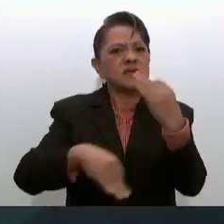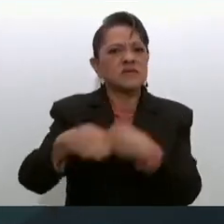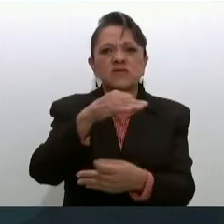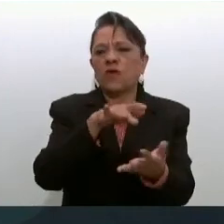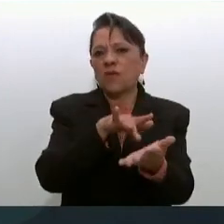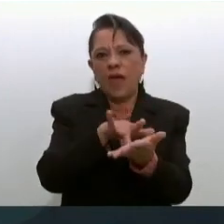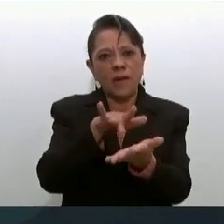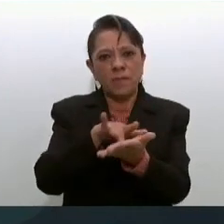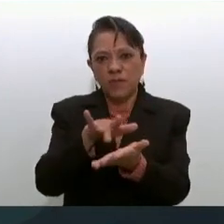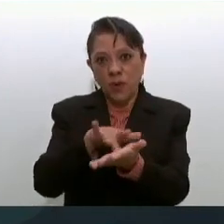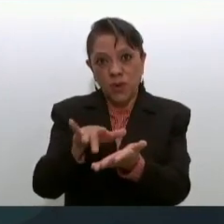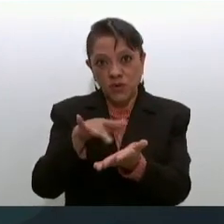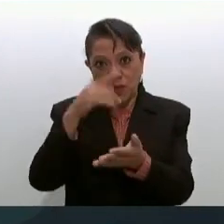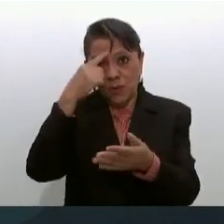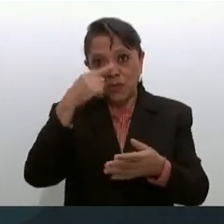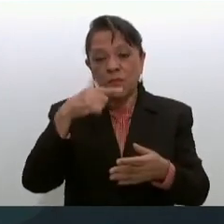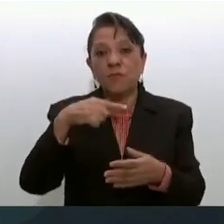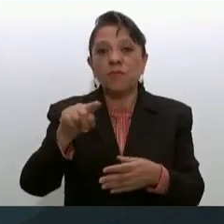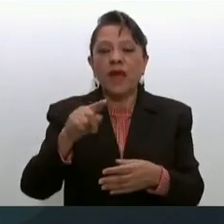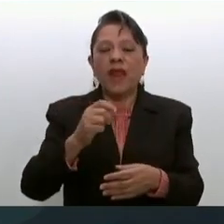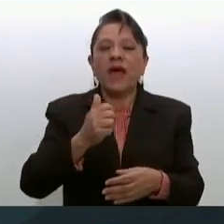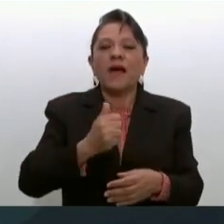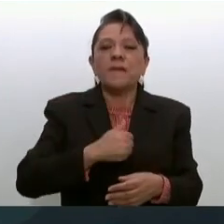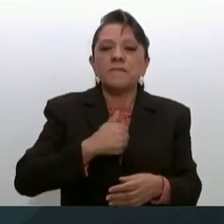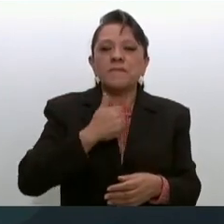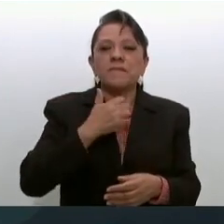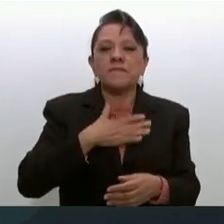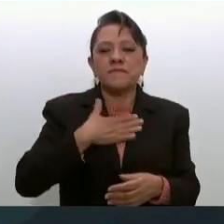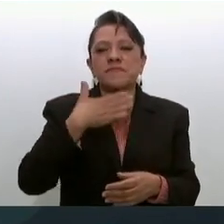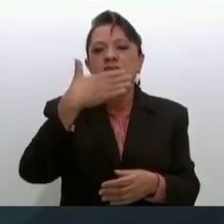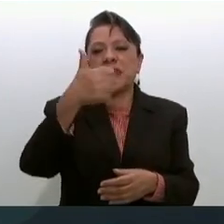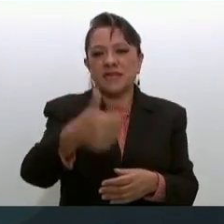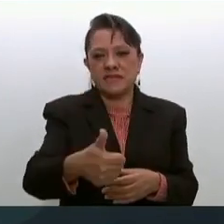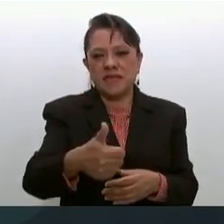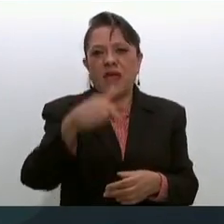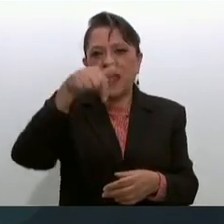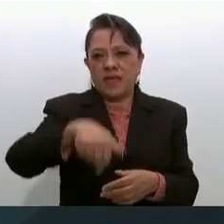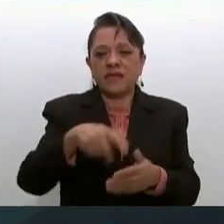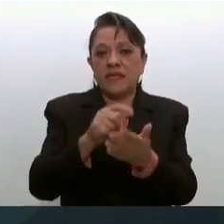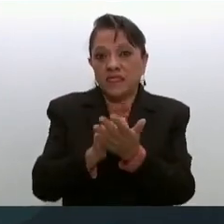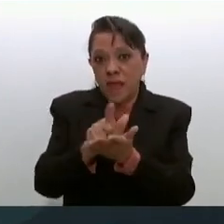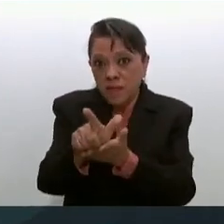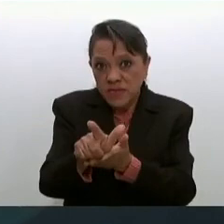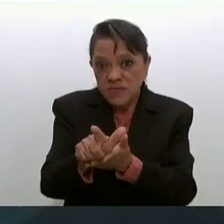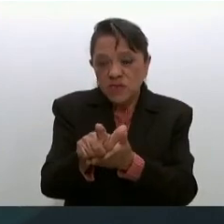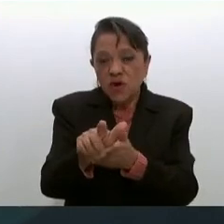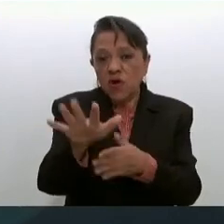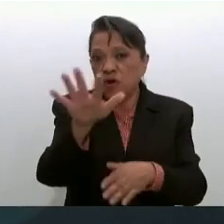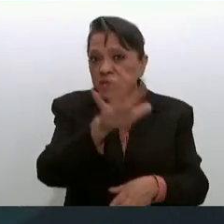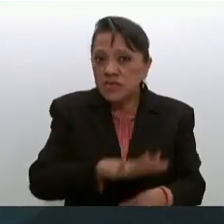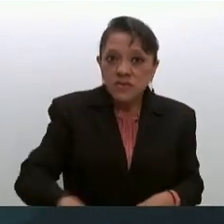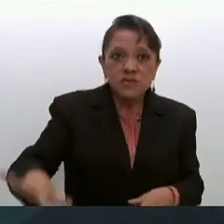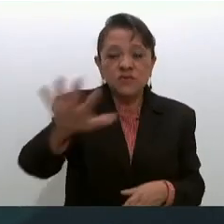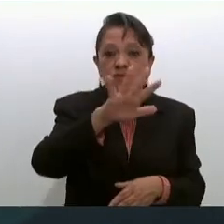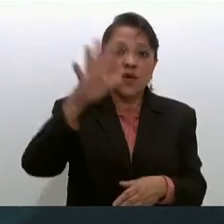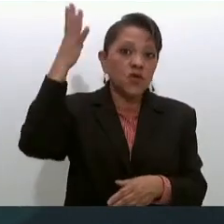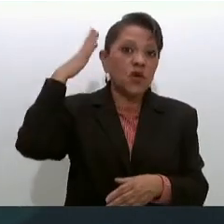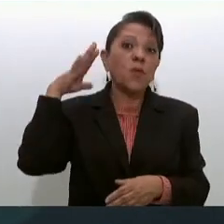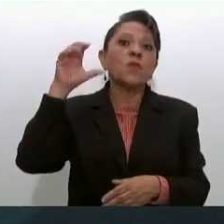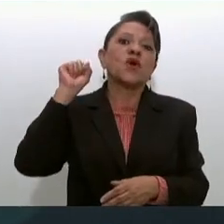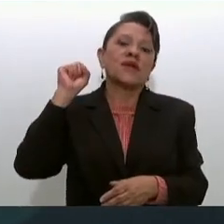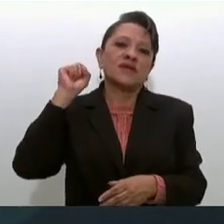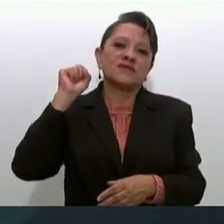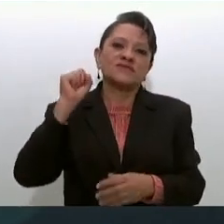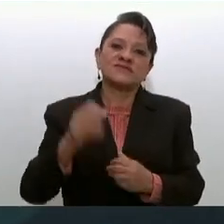para el bienestar aquí en Temisco y en todo Morelos aquí